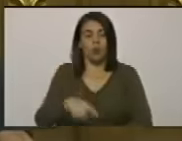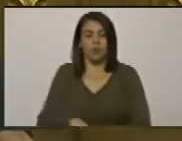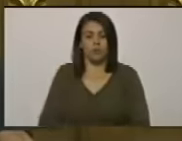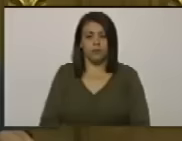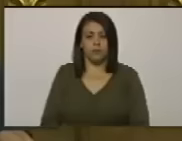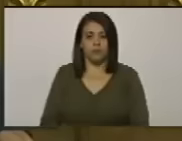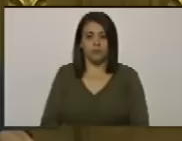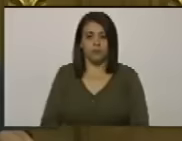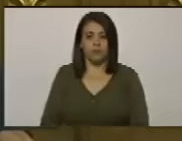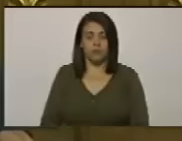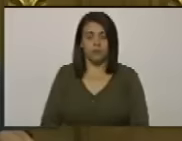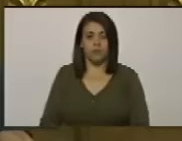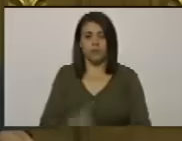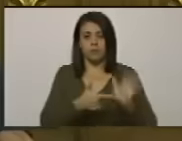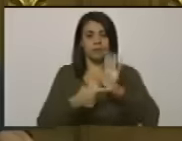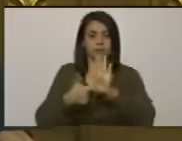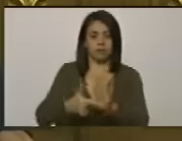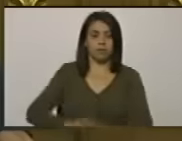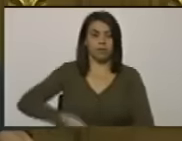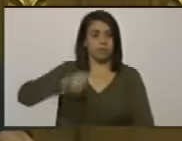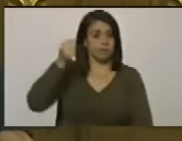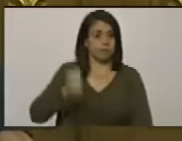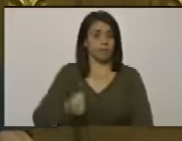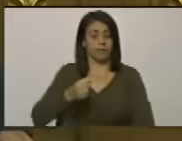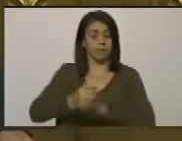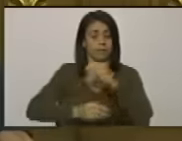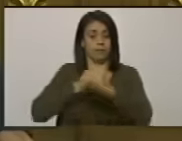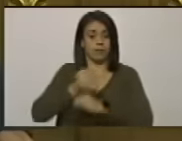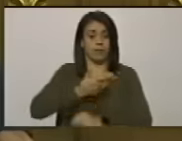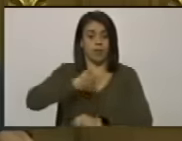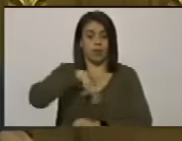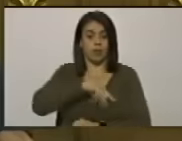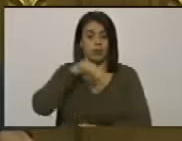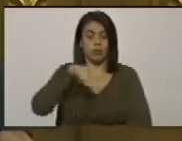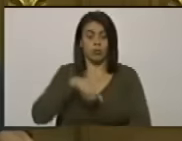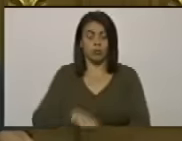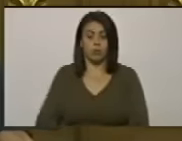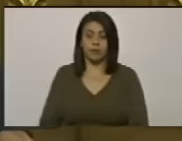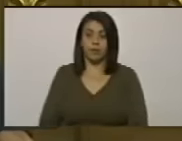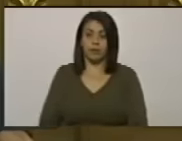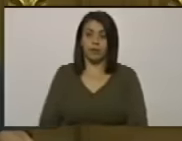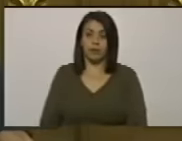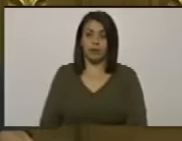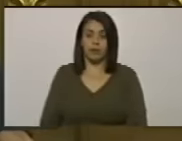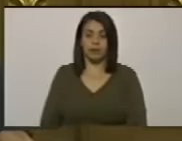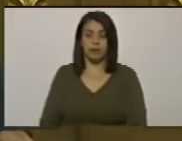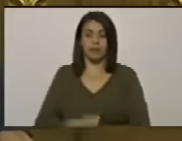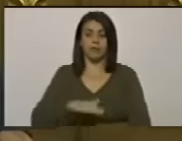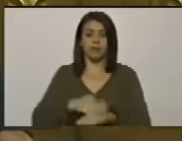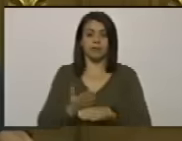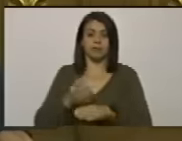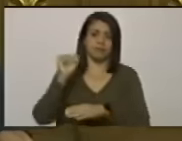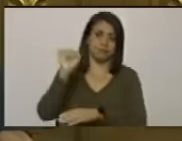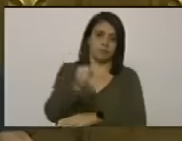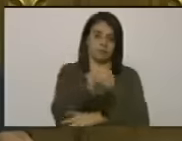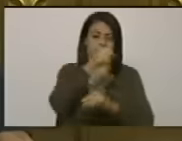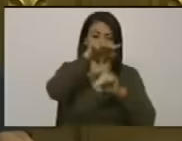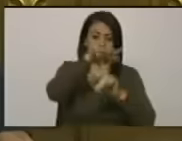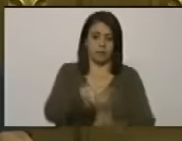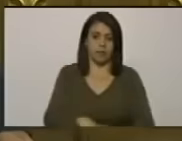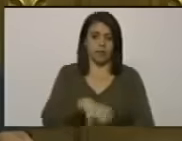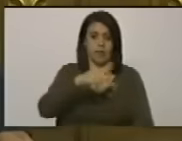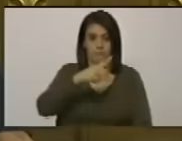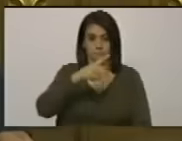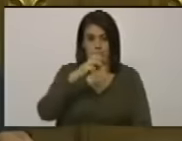en la rebelión que nos llevó a nosotros por cierto a la caída de la dictadura de